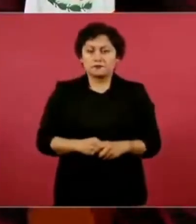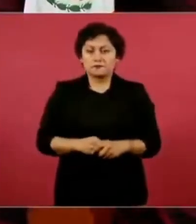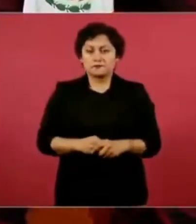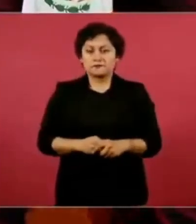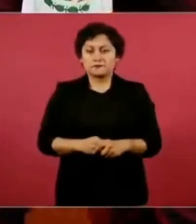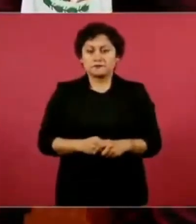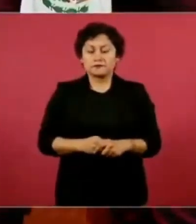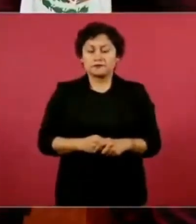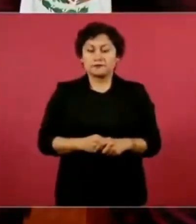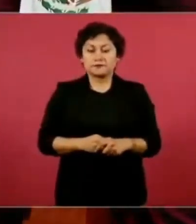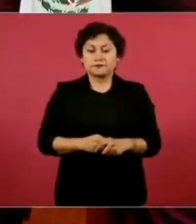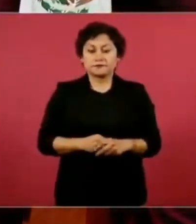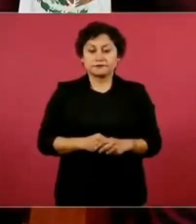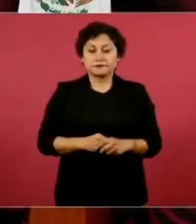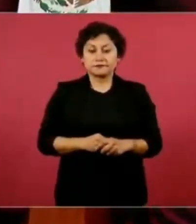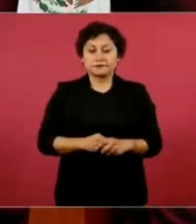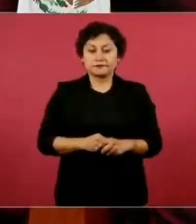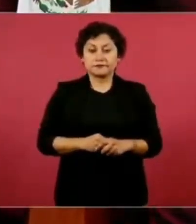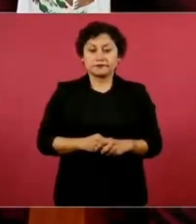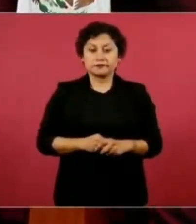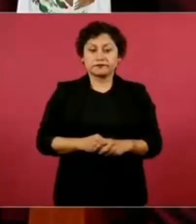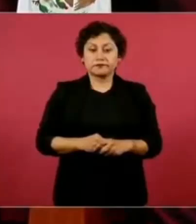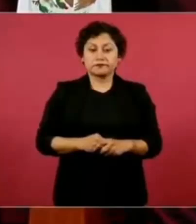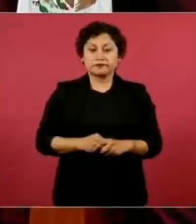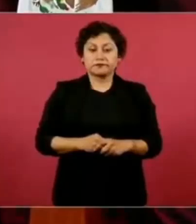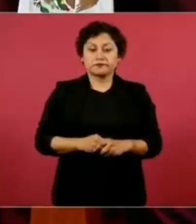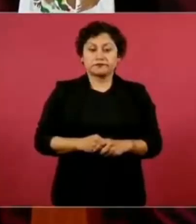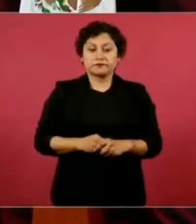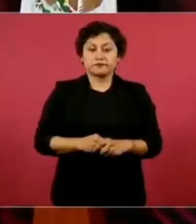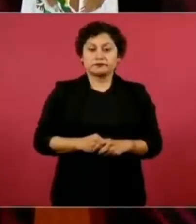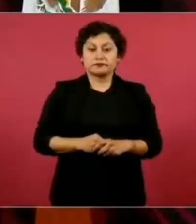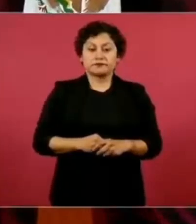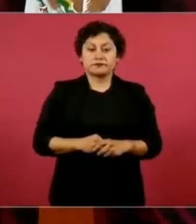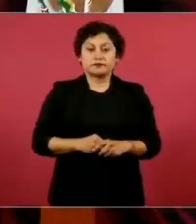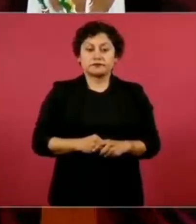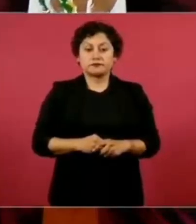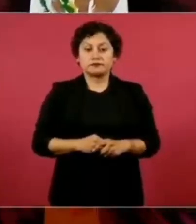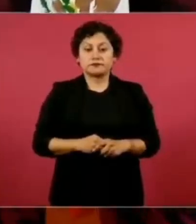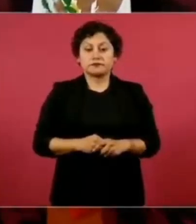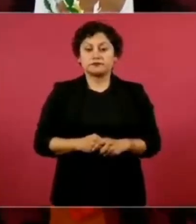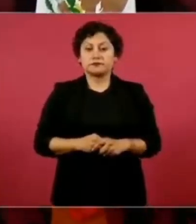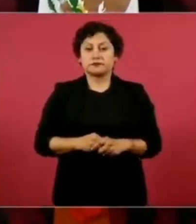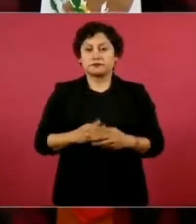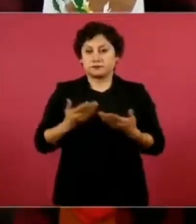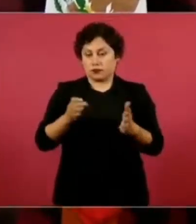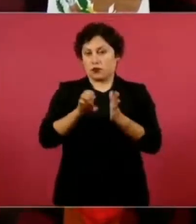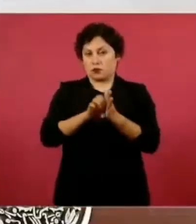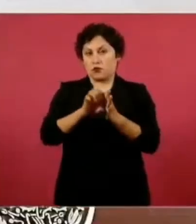cuando ha pasado a Estados Unidos,